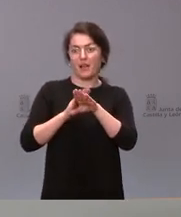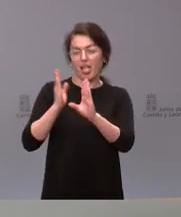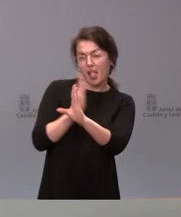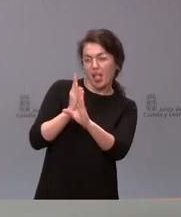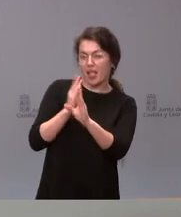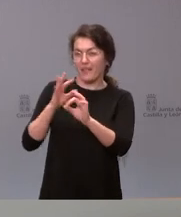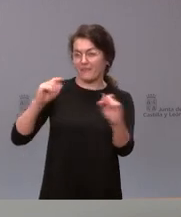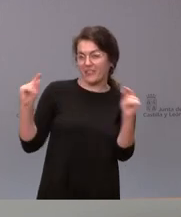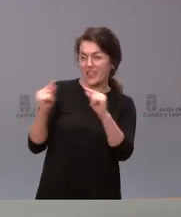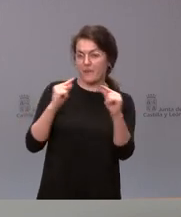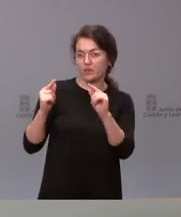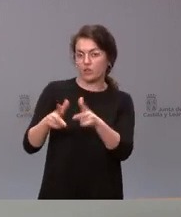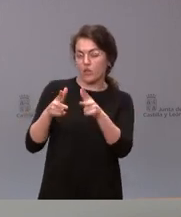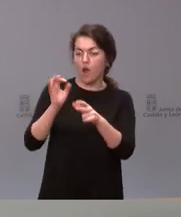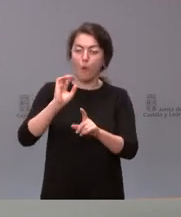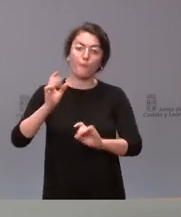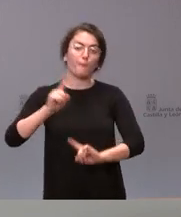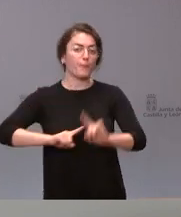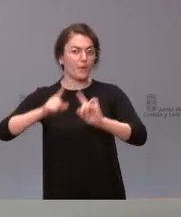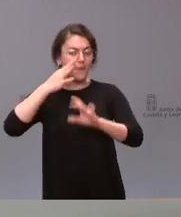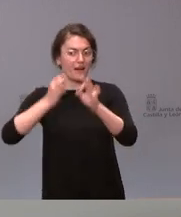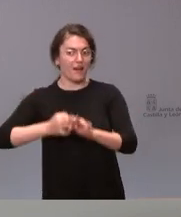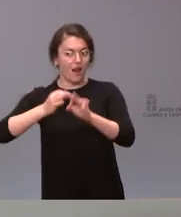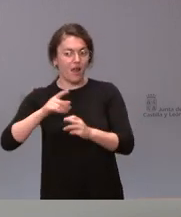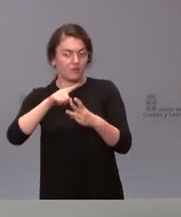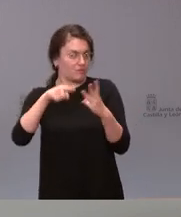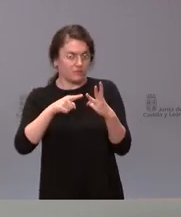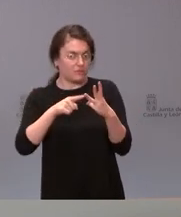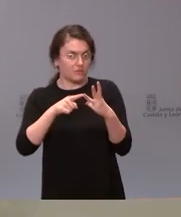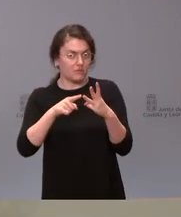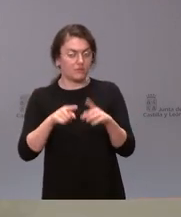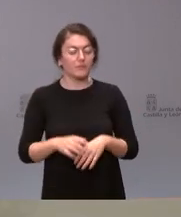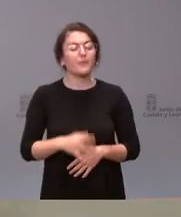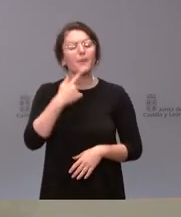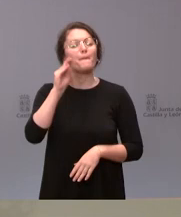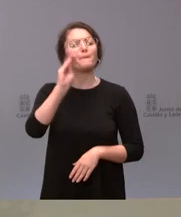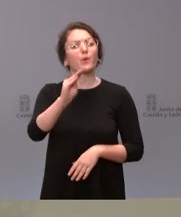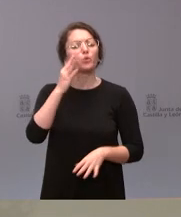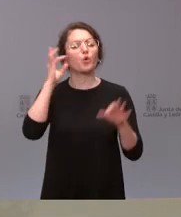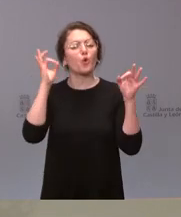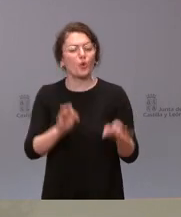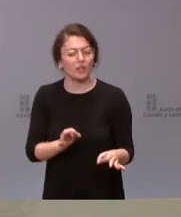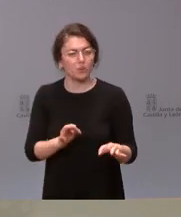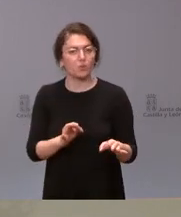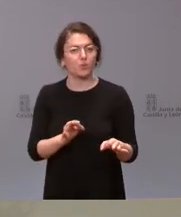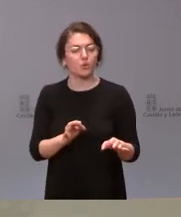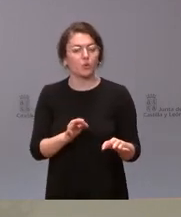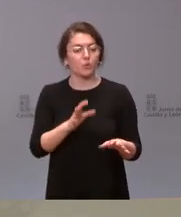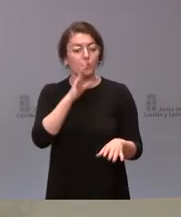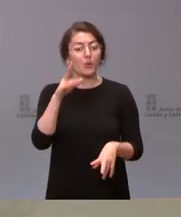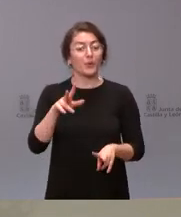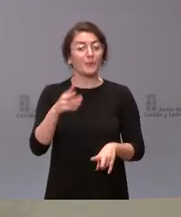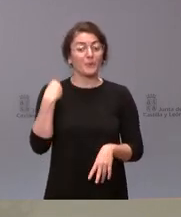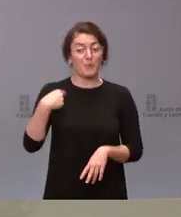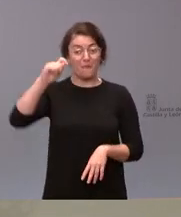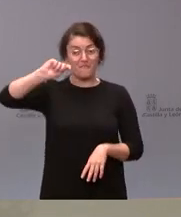reales que estaba atravesando el Gobierno de España? Tres. Sí, pero yo le pregunto concretamente sobre la valoración que hizo